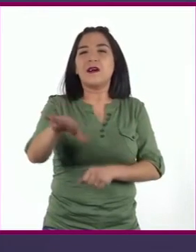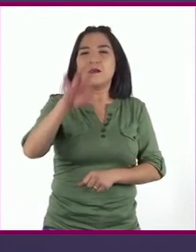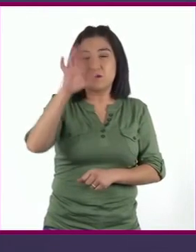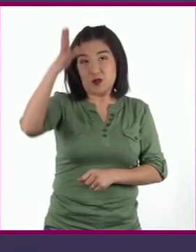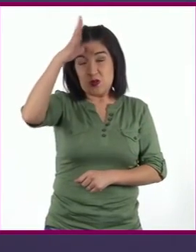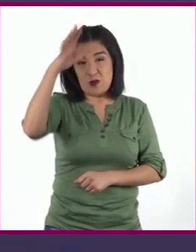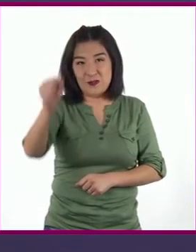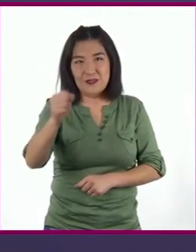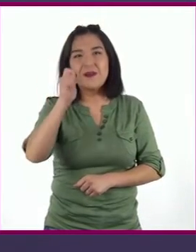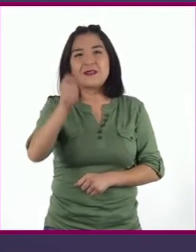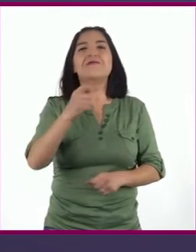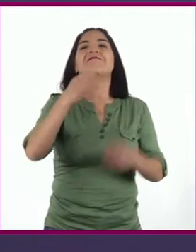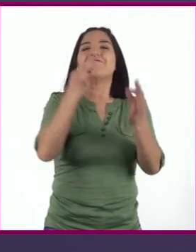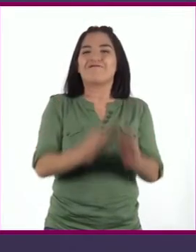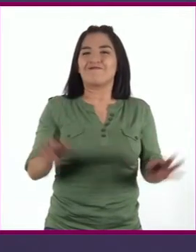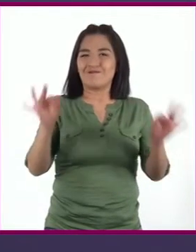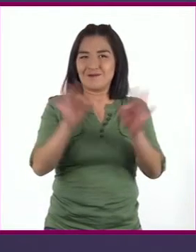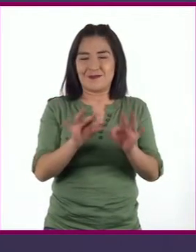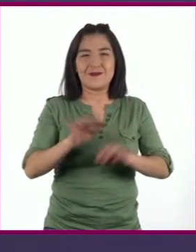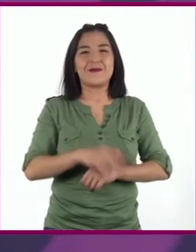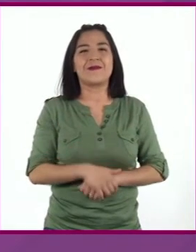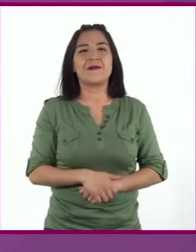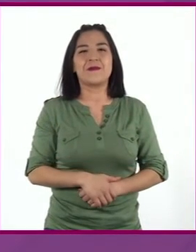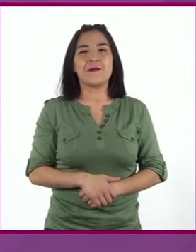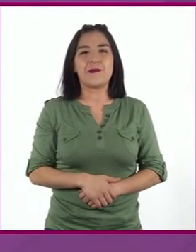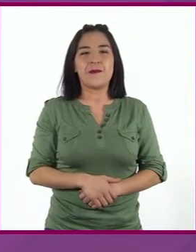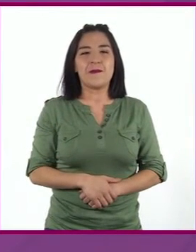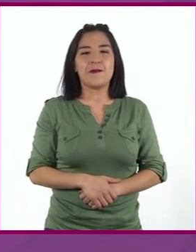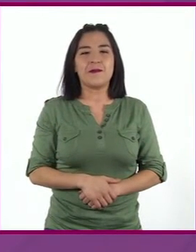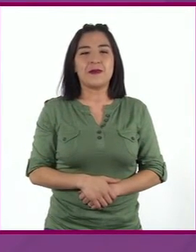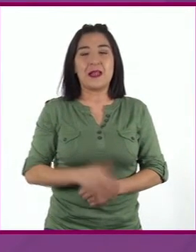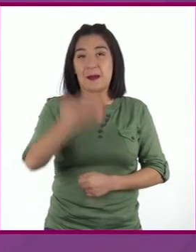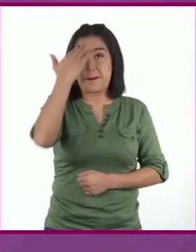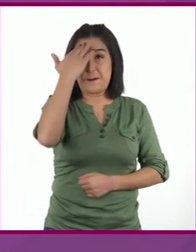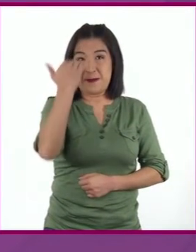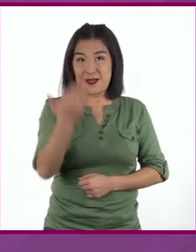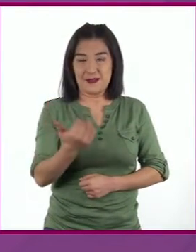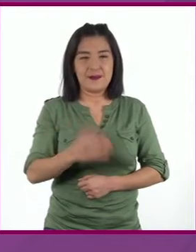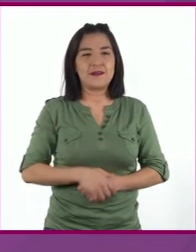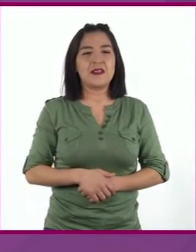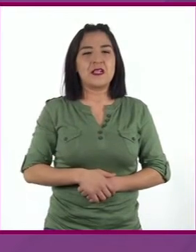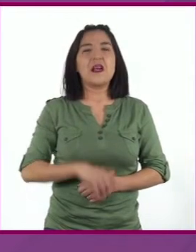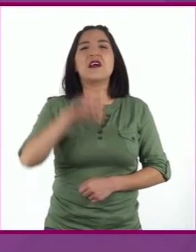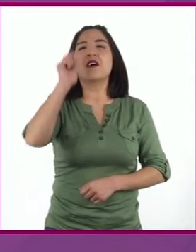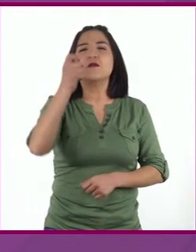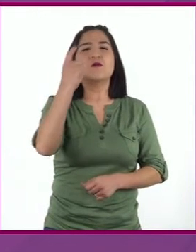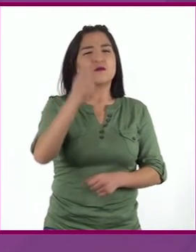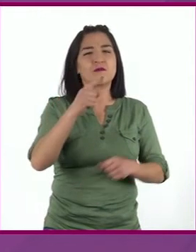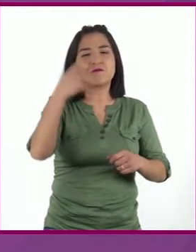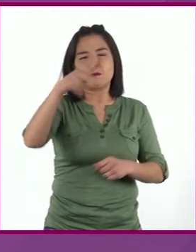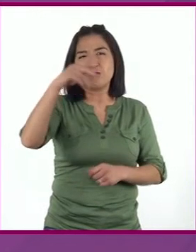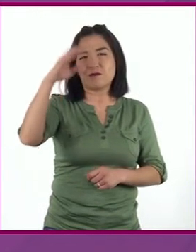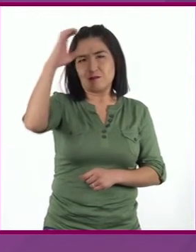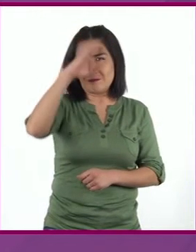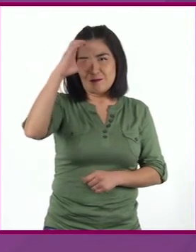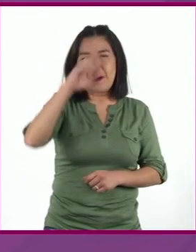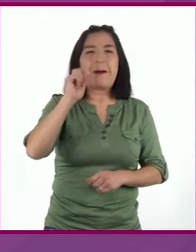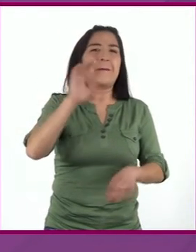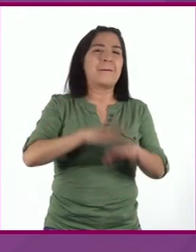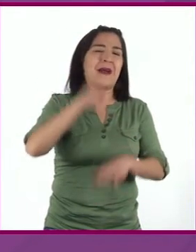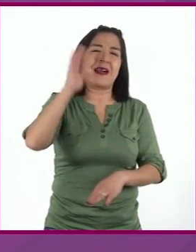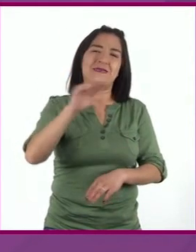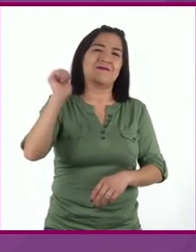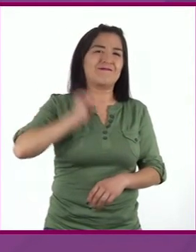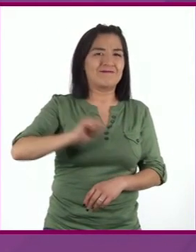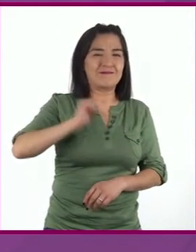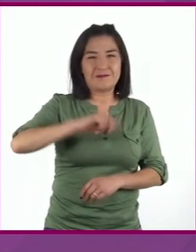conceptos precisos Los mayas, una de las culturas prehispánicas de México